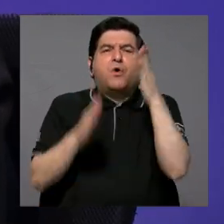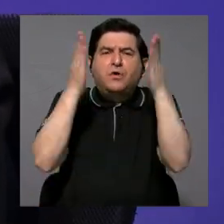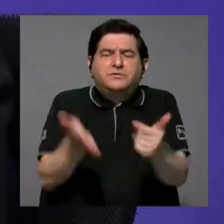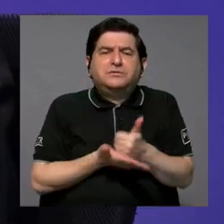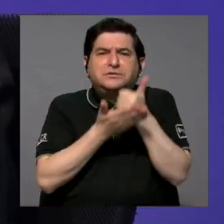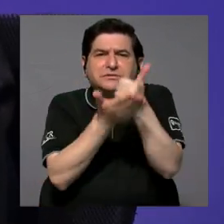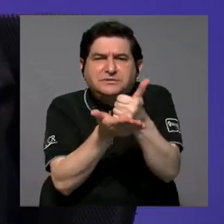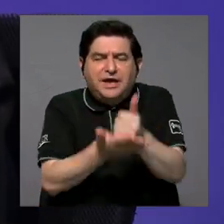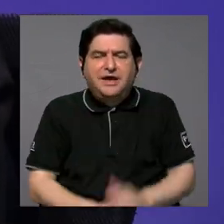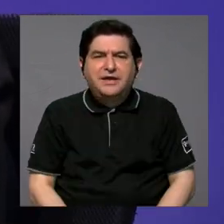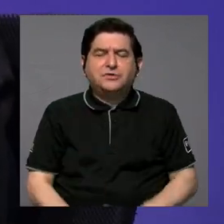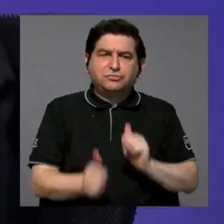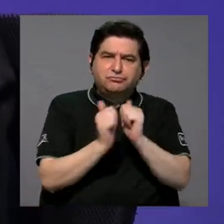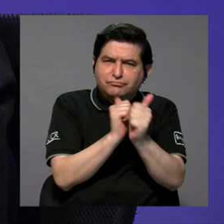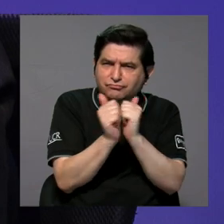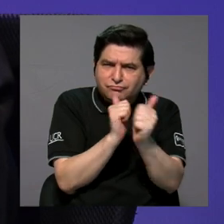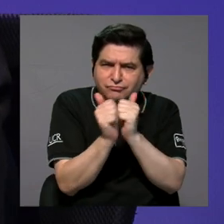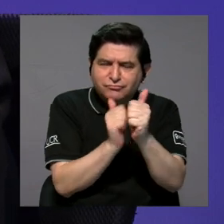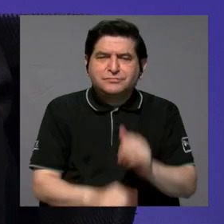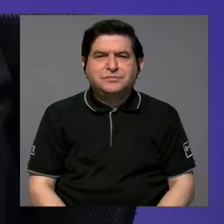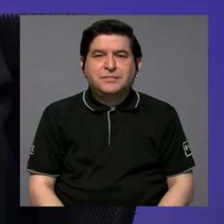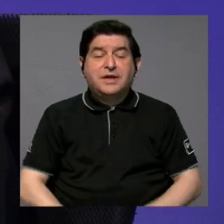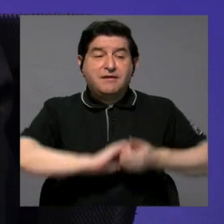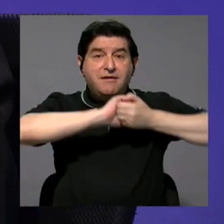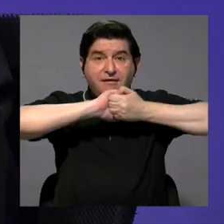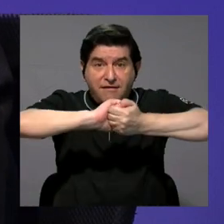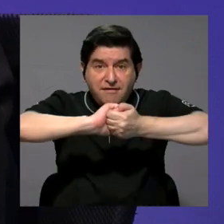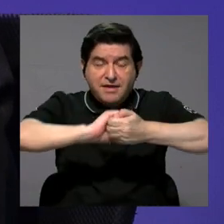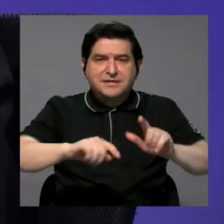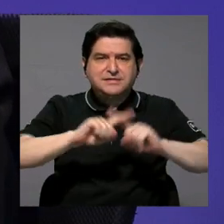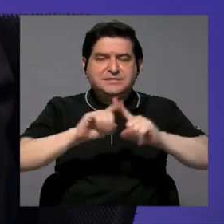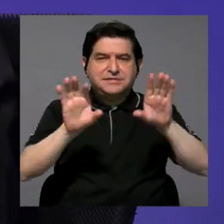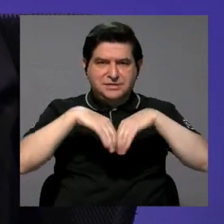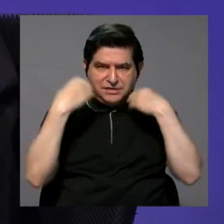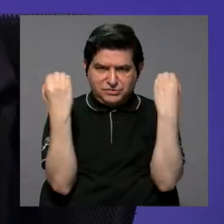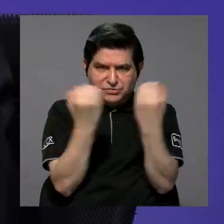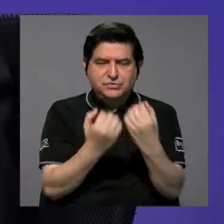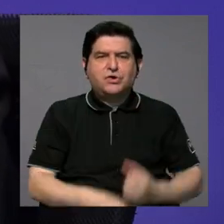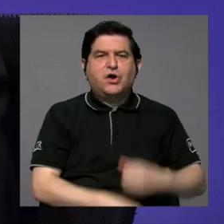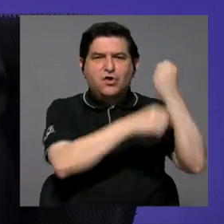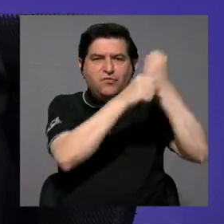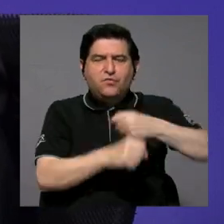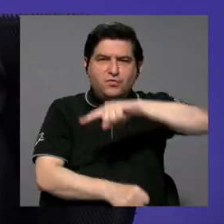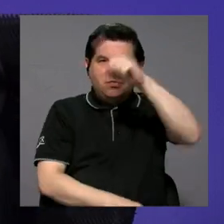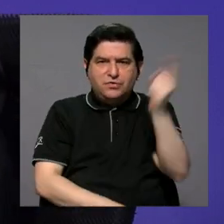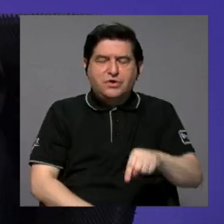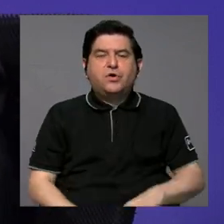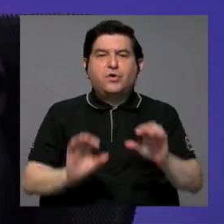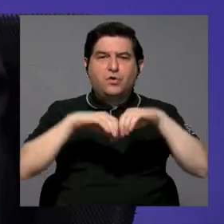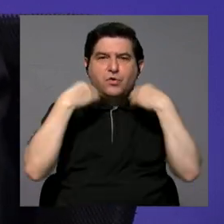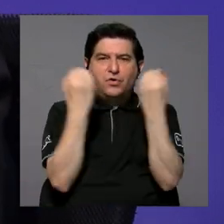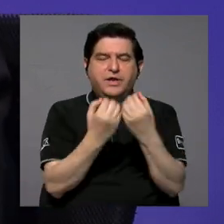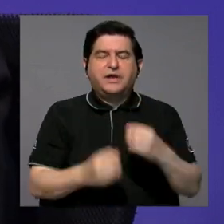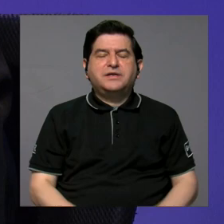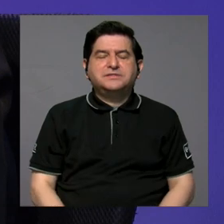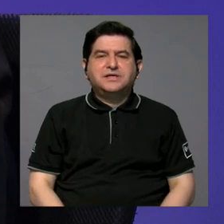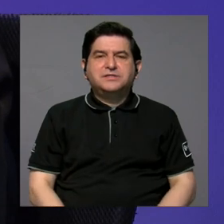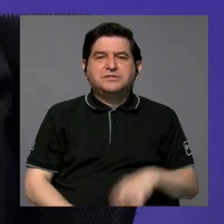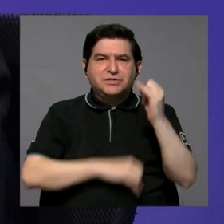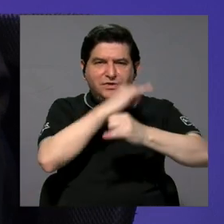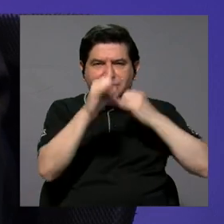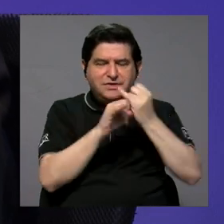colaboran en la parte deportiva y se hacen alianzas con otras organizaciones como Fundación Zapriza, el Organismo Internacional de Migración,